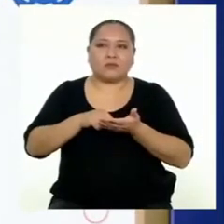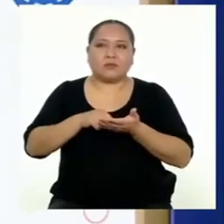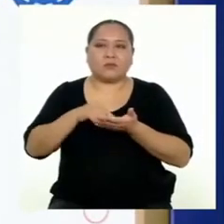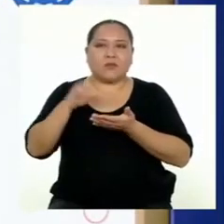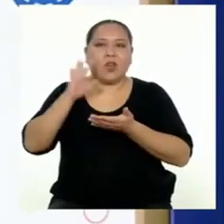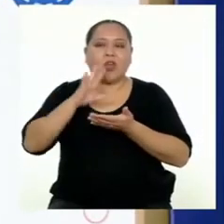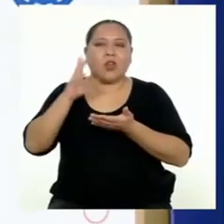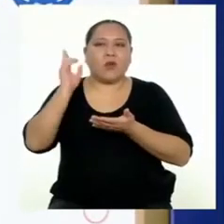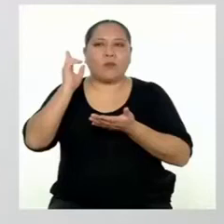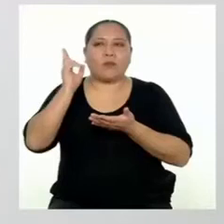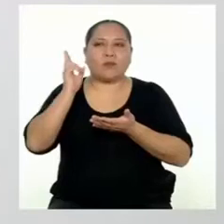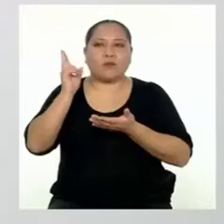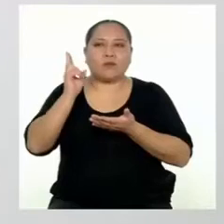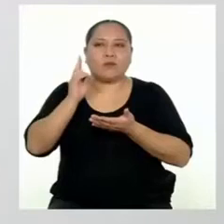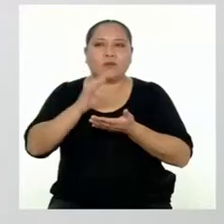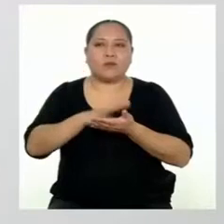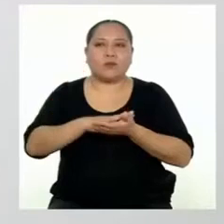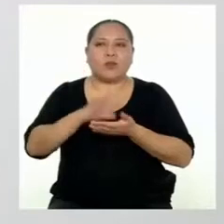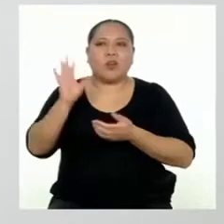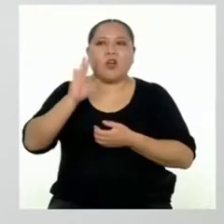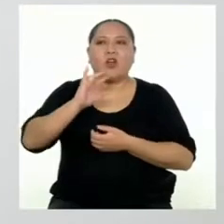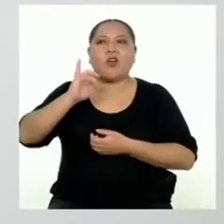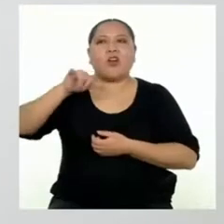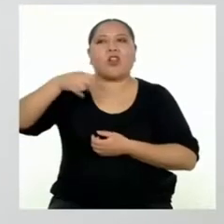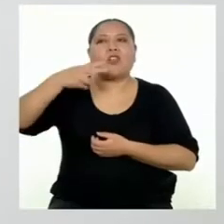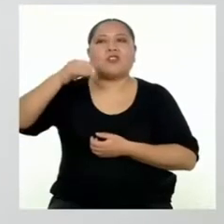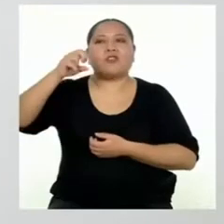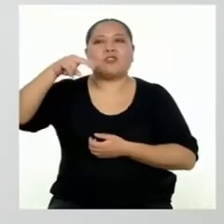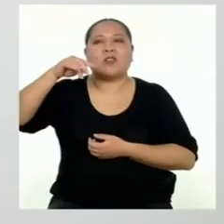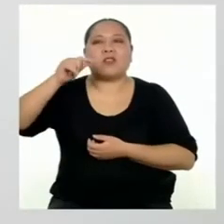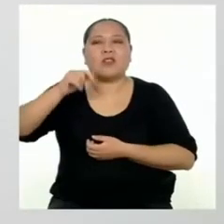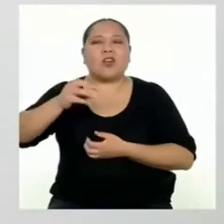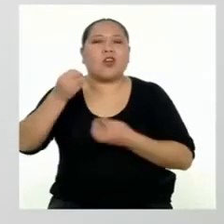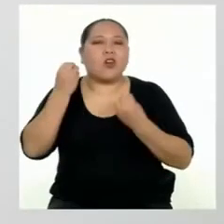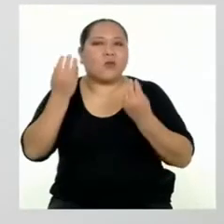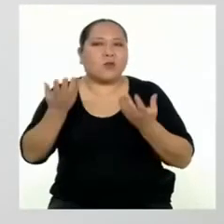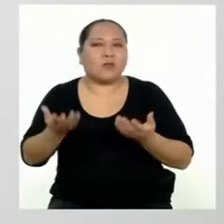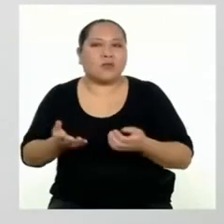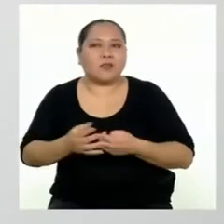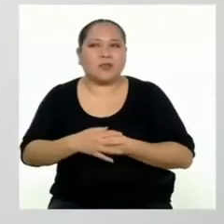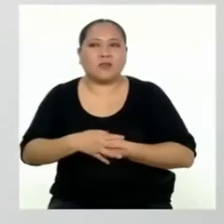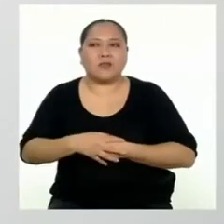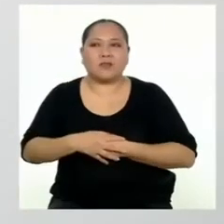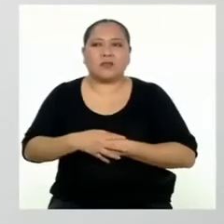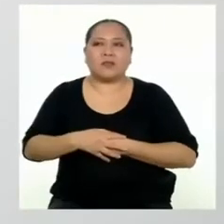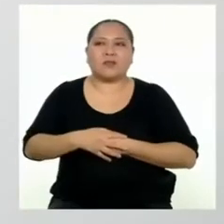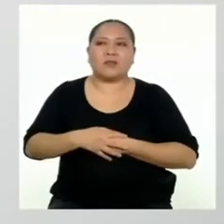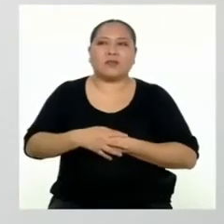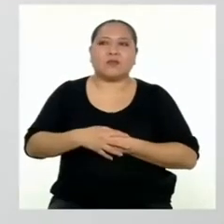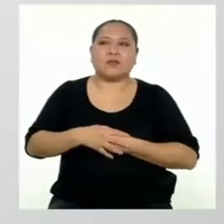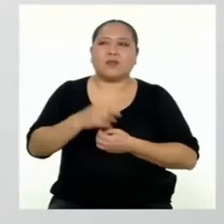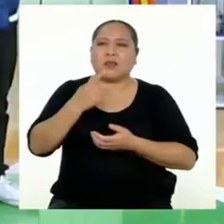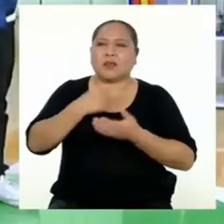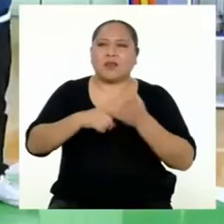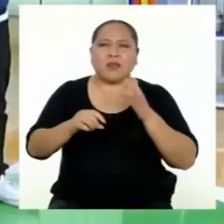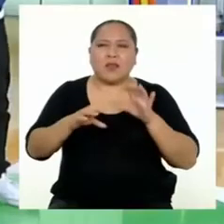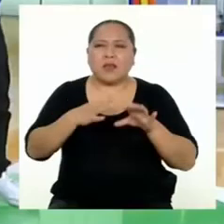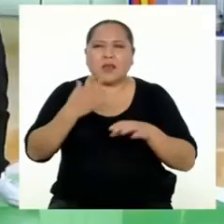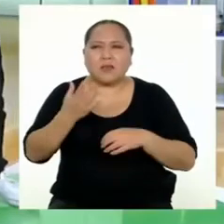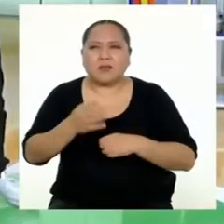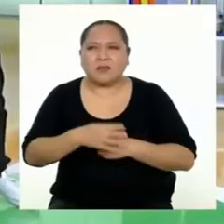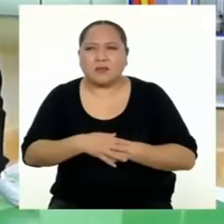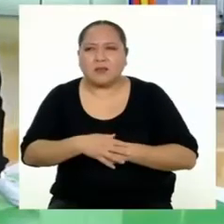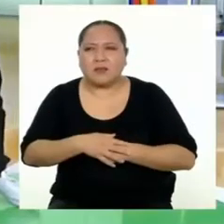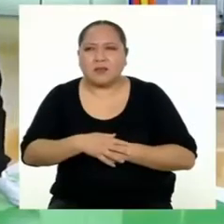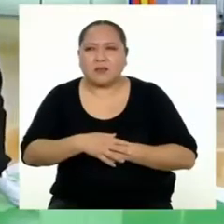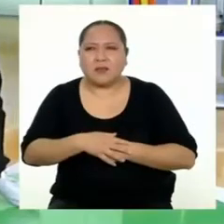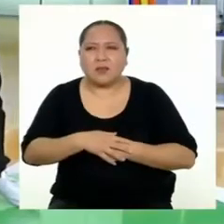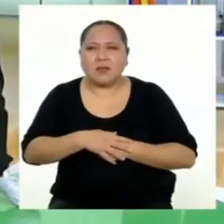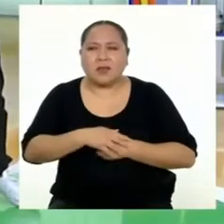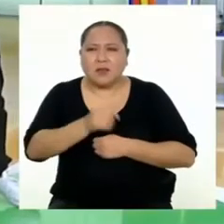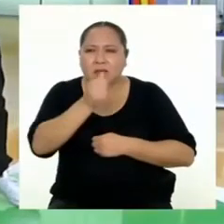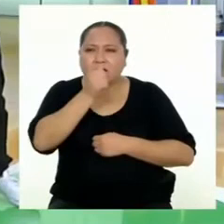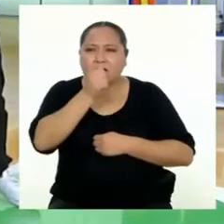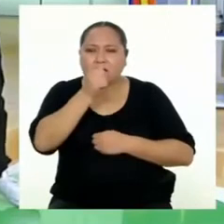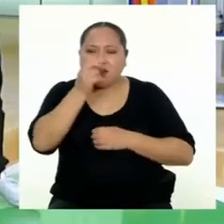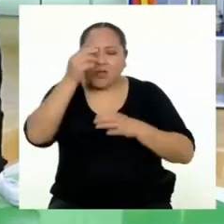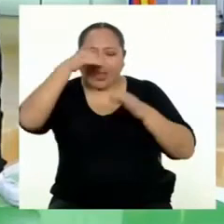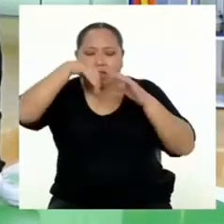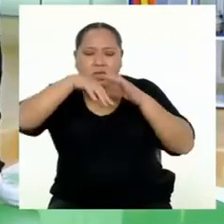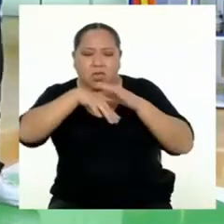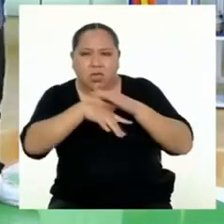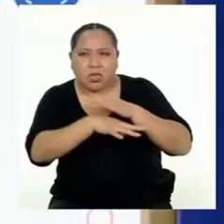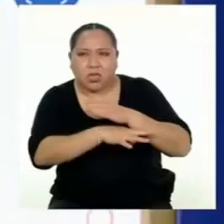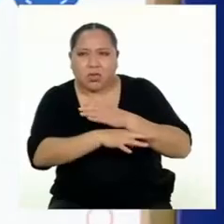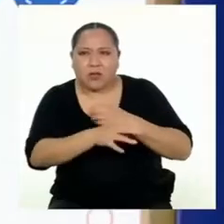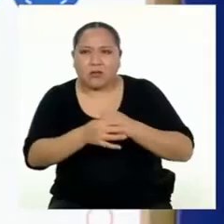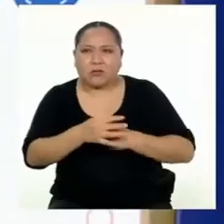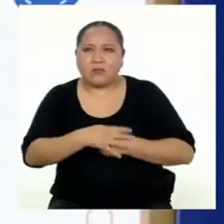¡Hola, profesora! ¡Hola, Jonathan! ¿Cómo estás? ¿Qué haces, eh? ¡Escóndete! ¡Métete a tu lámpara!